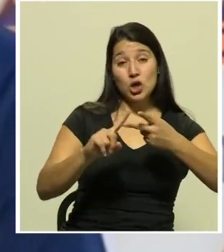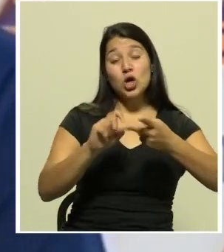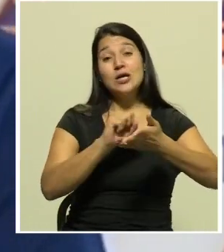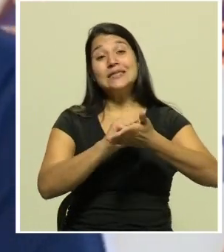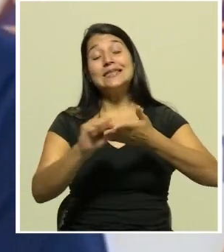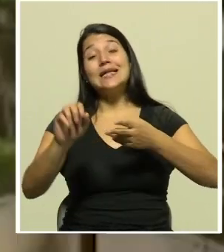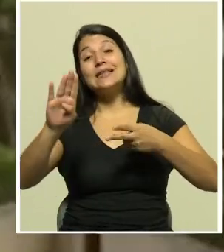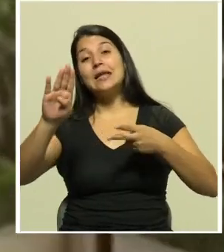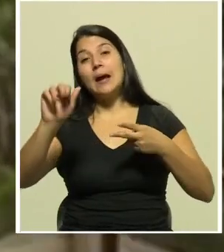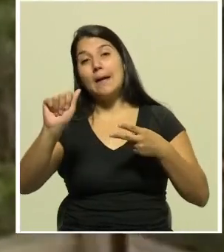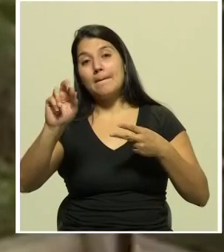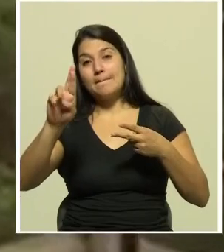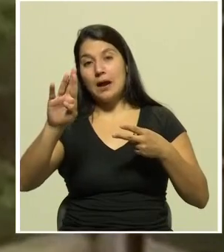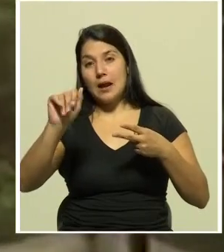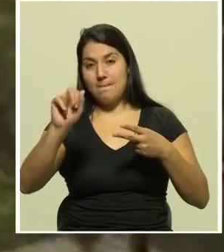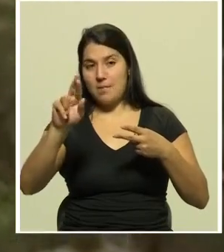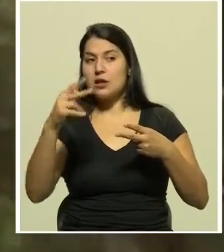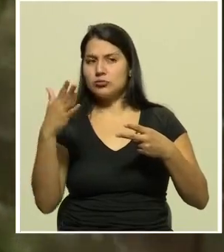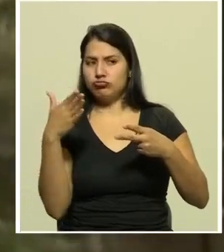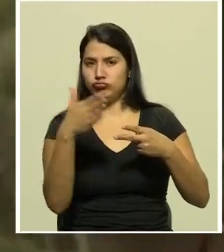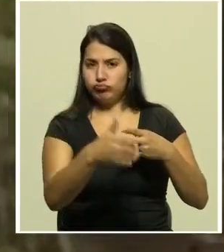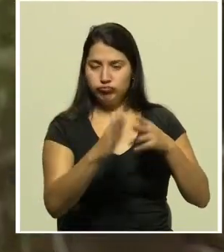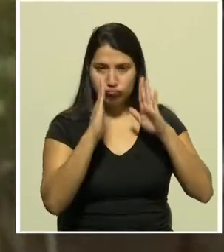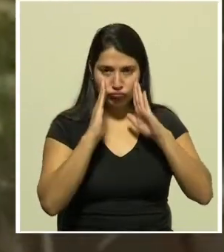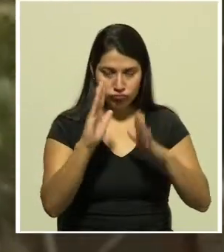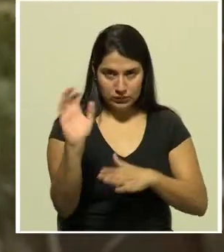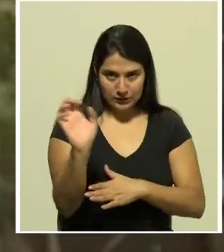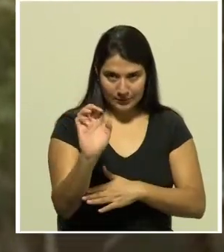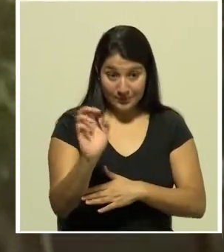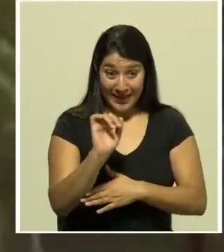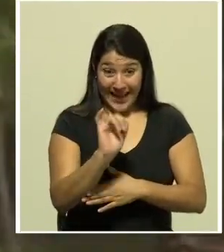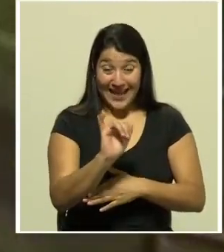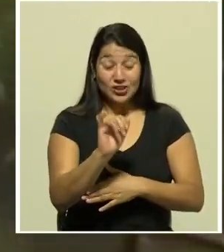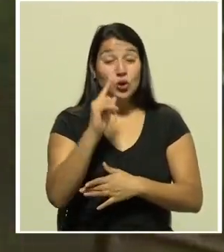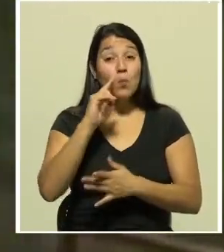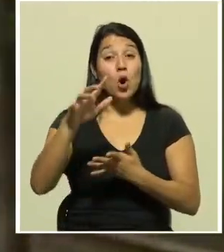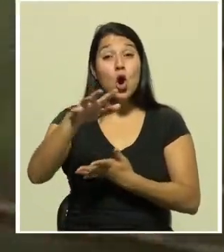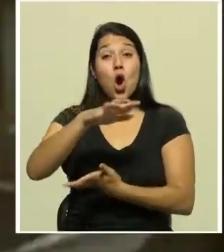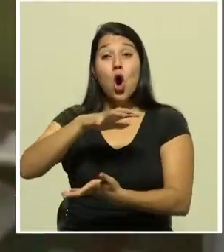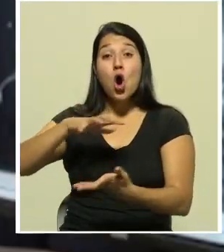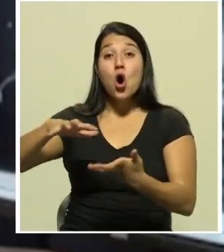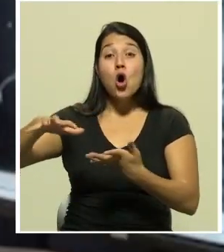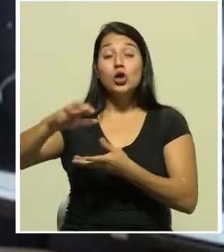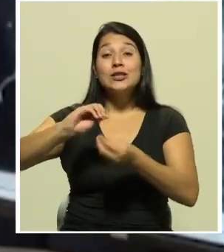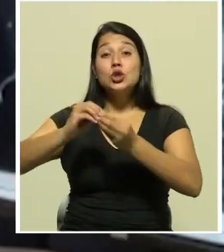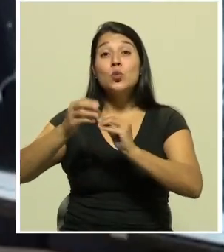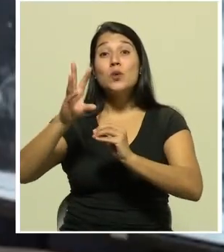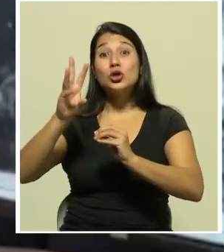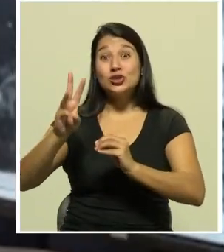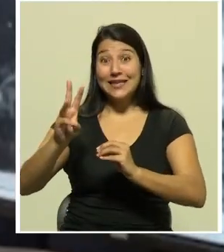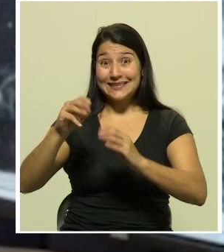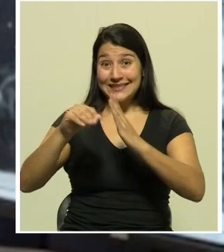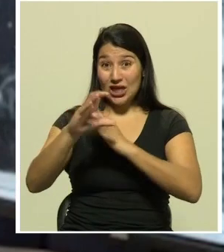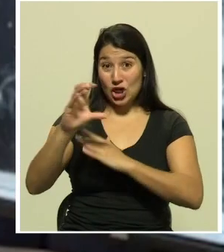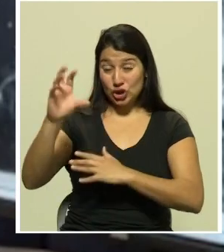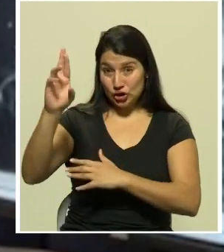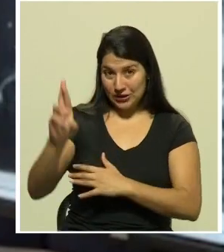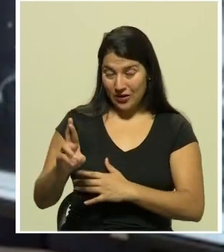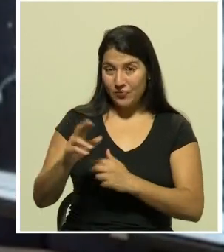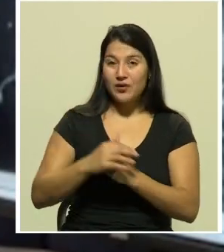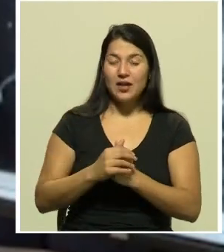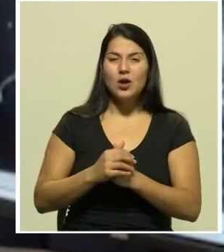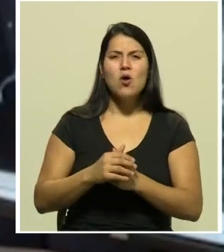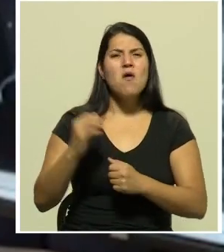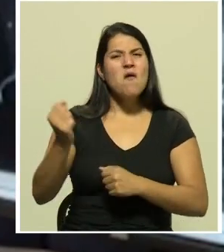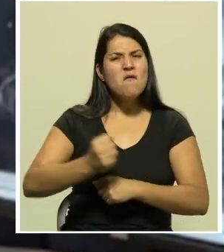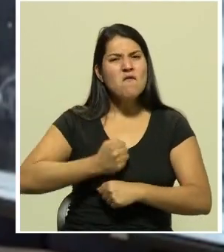respuesta esos son efectos del paso de la onda tropical número 6 por el país en el periodo despertino se presentaron fuertes